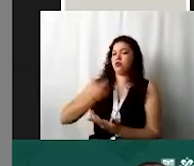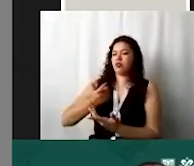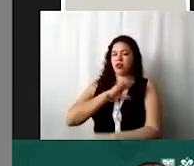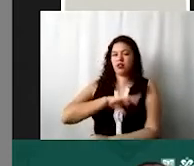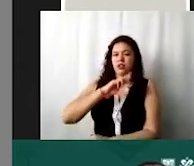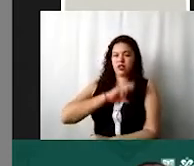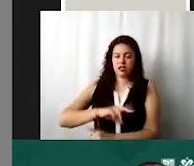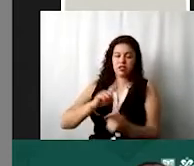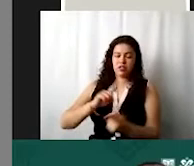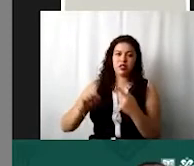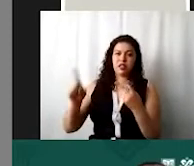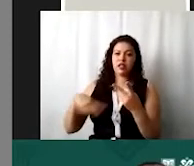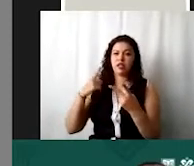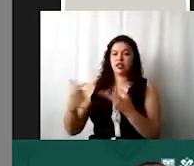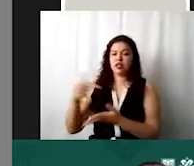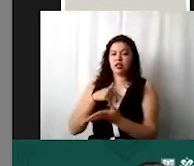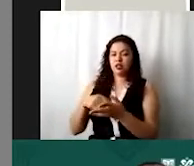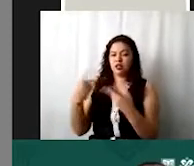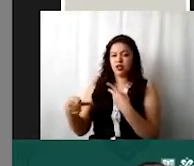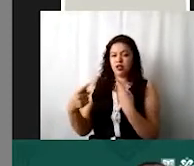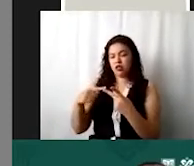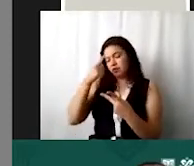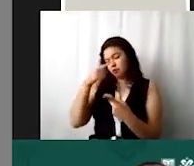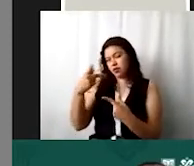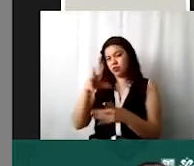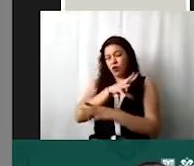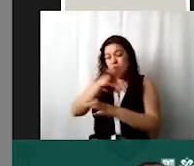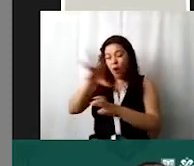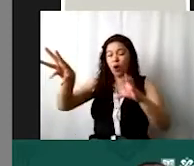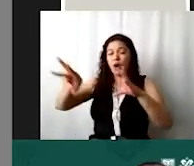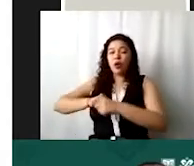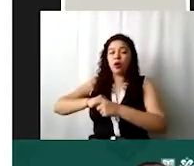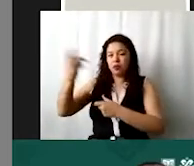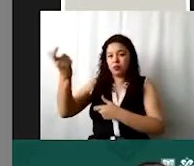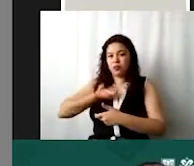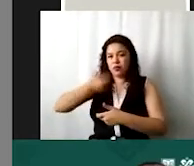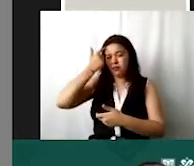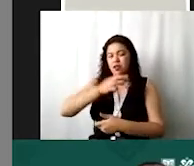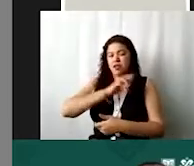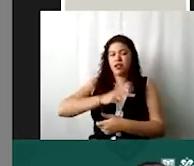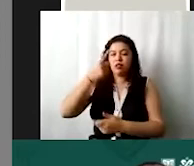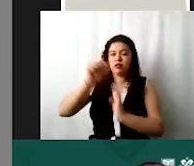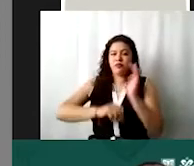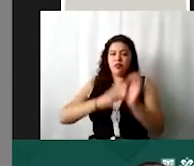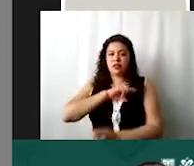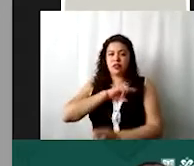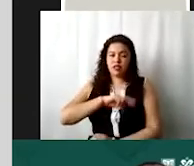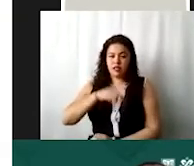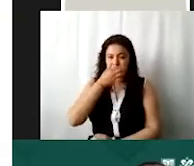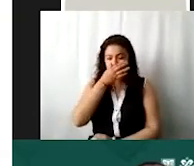habitación? ¿Cuánto de local comercial? Para que saquen su total de ingresos por renta mensual que esperan obtener.